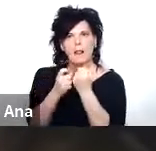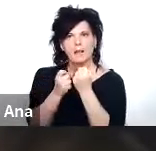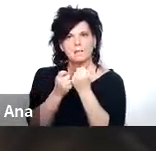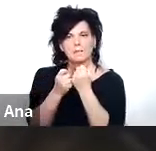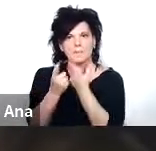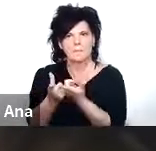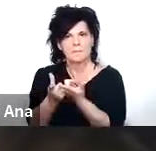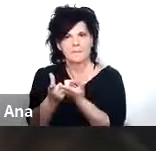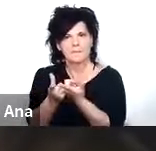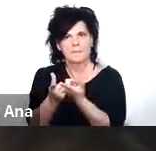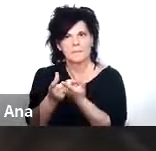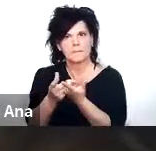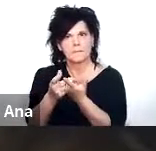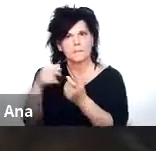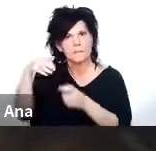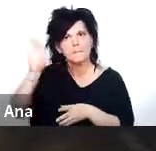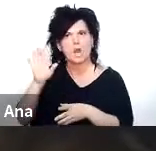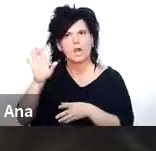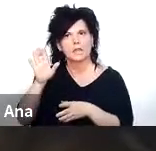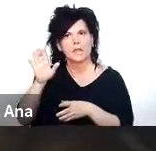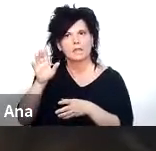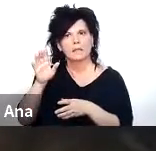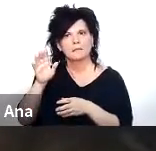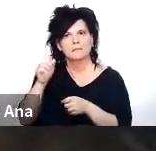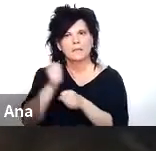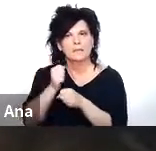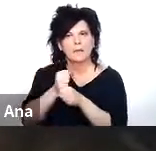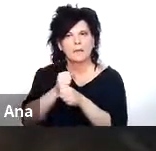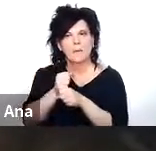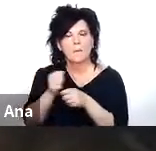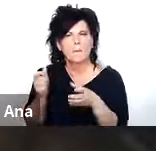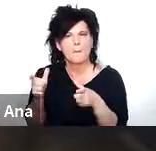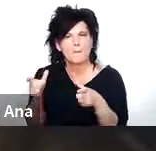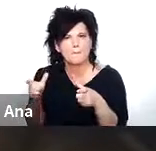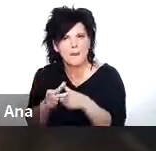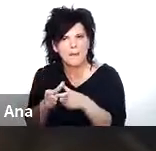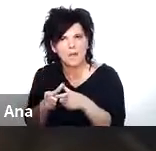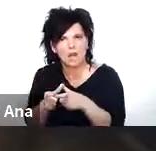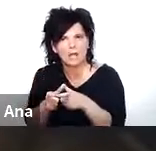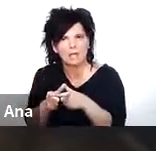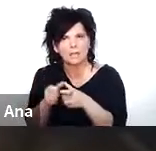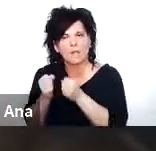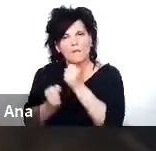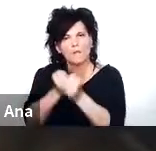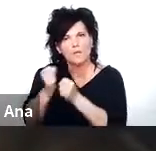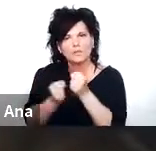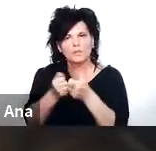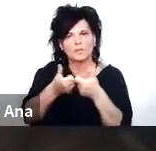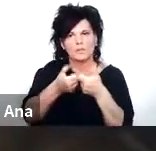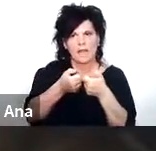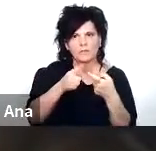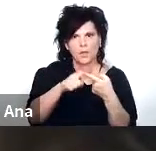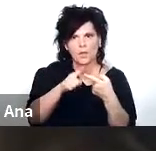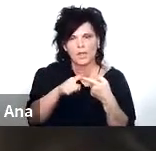que tienen operaciones minoristas que después de las últimas fusiones incluyen tanto telefonía como